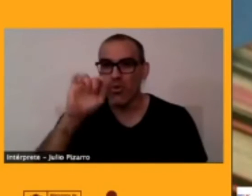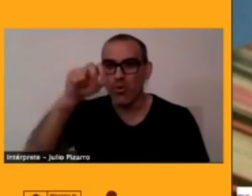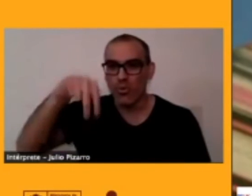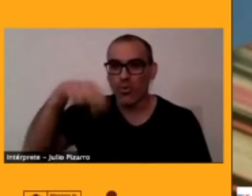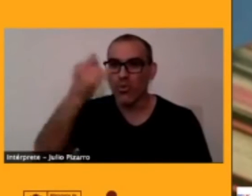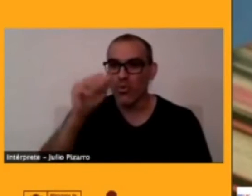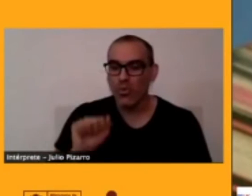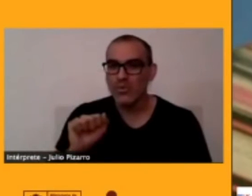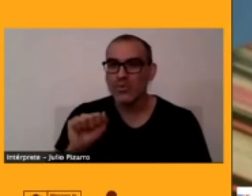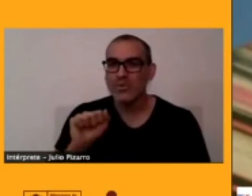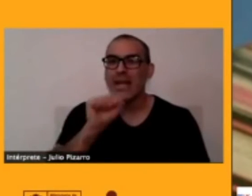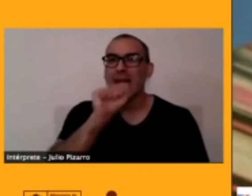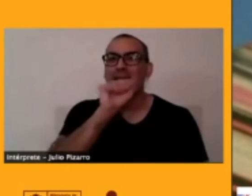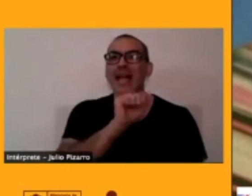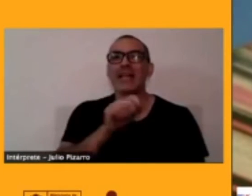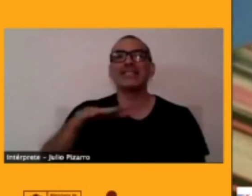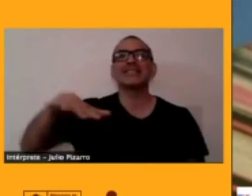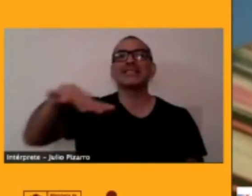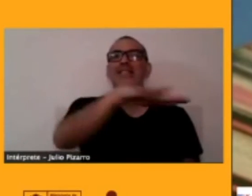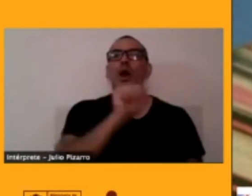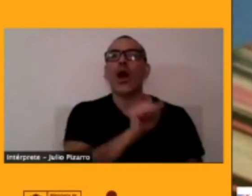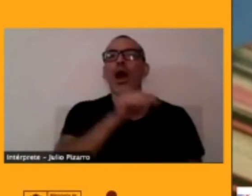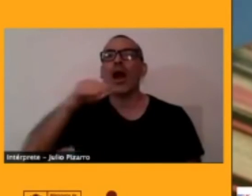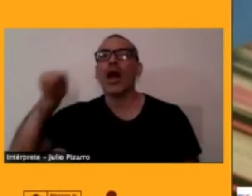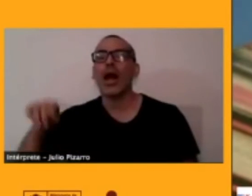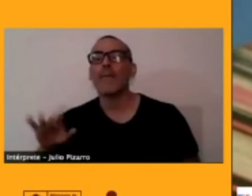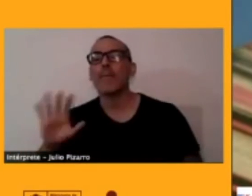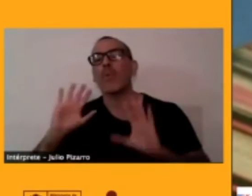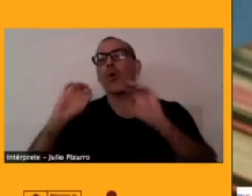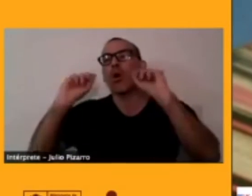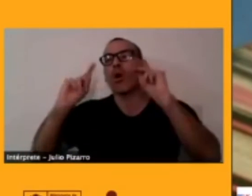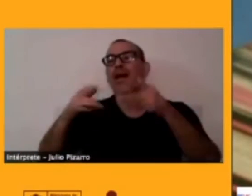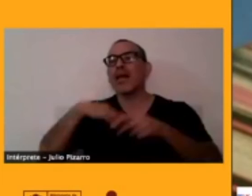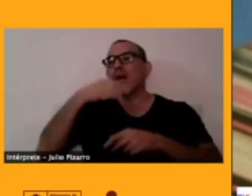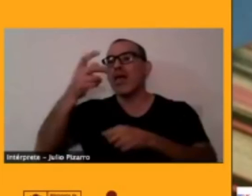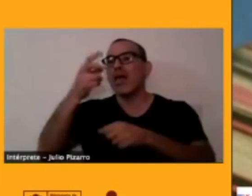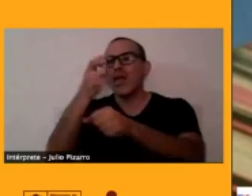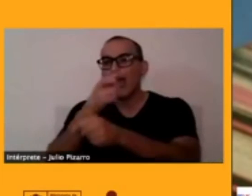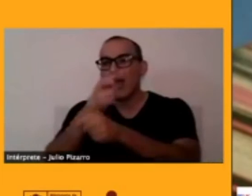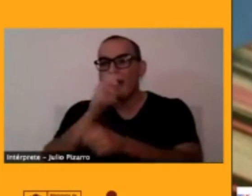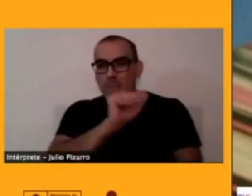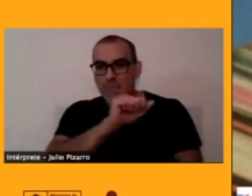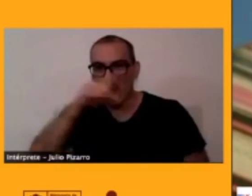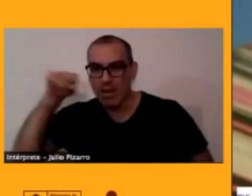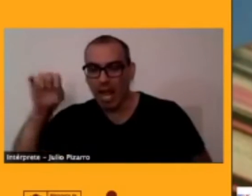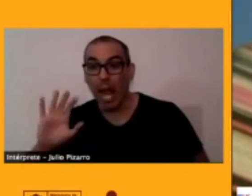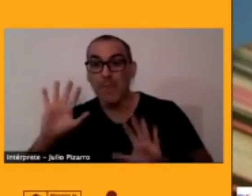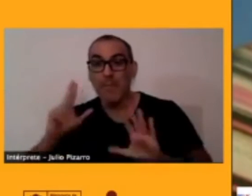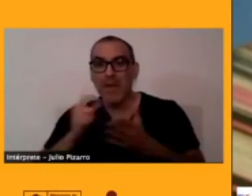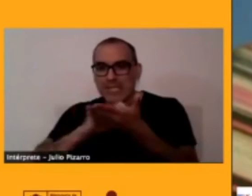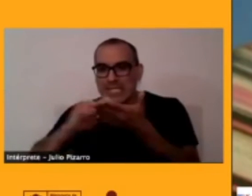Atacama, se reconoce, de acuerdo a los escritos antiguos, de que también